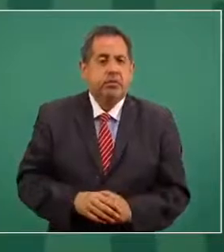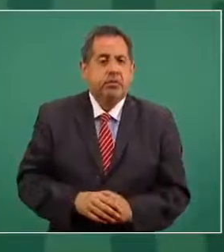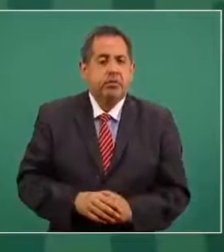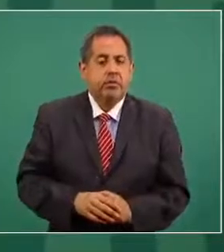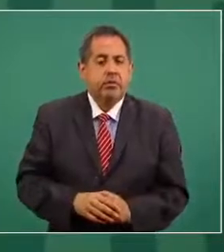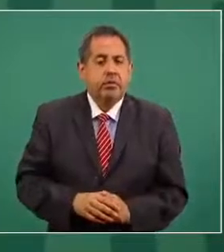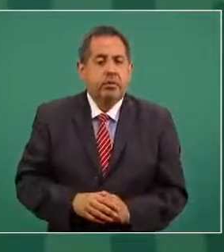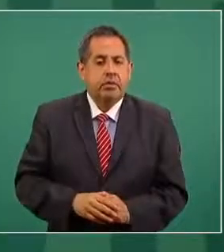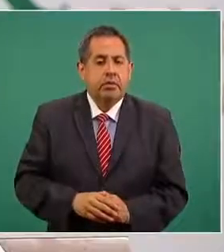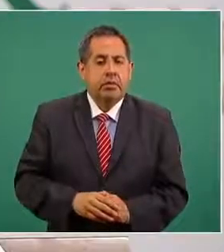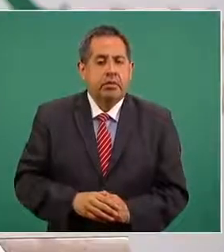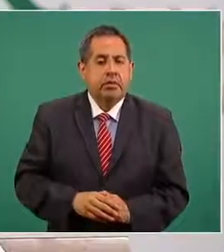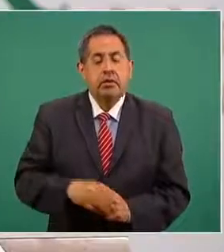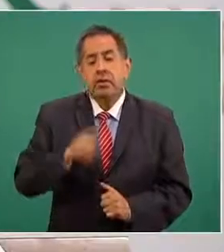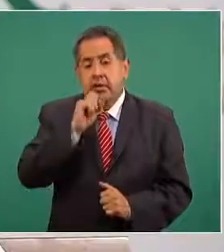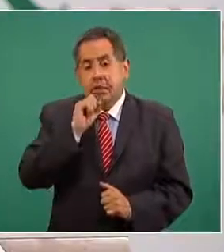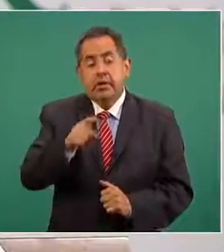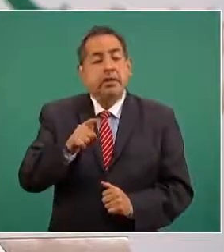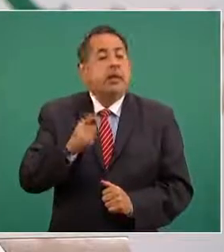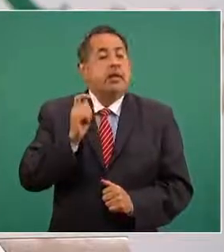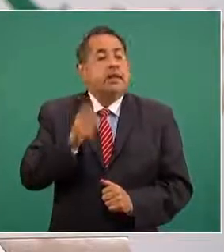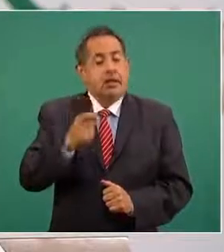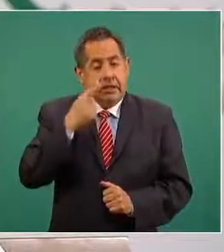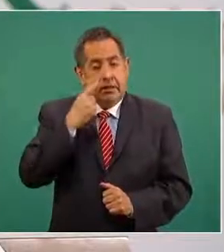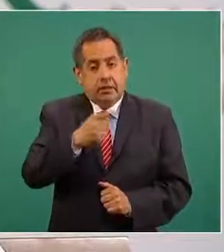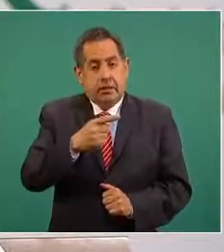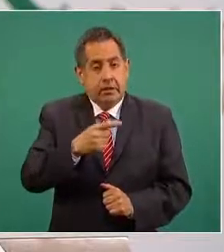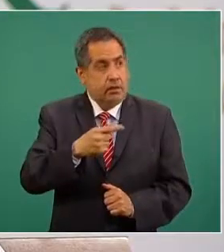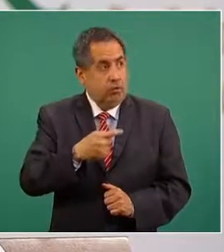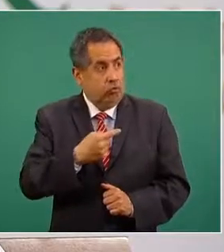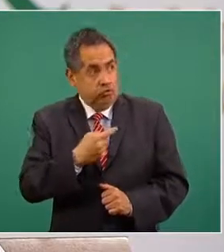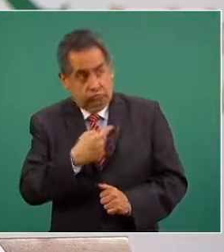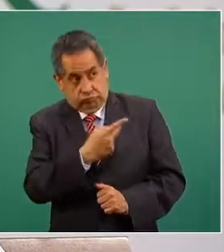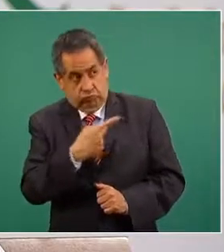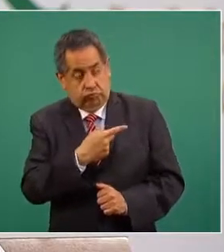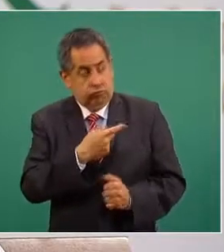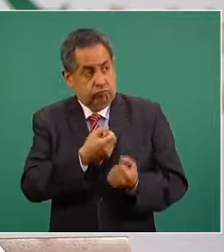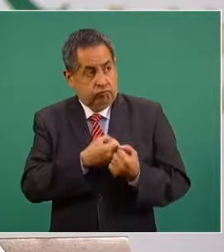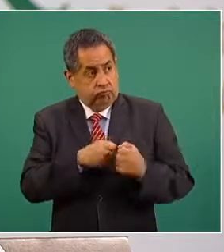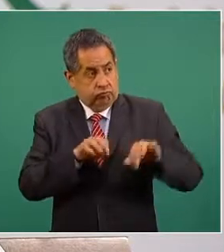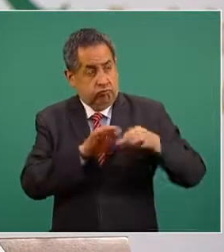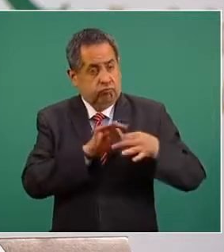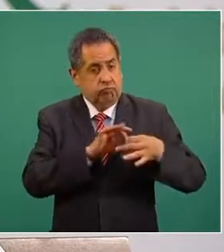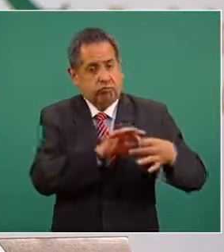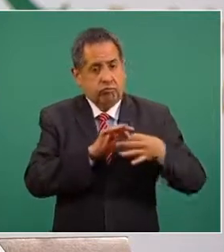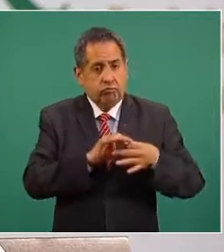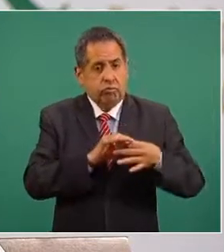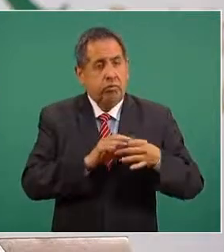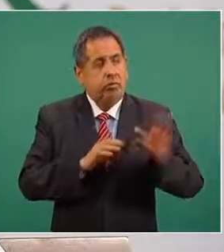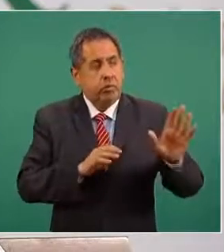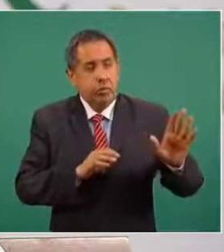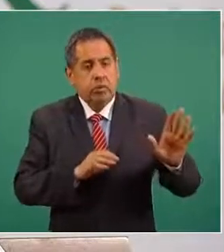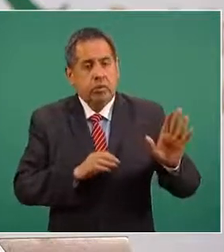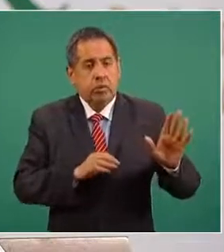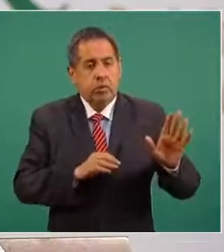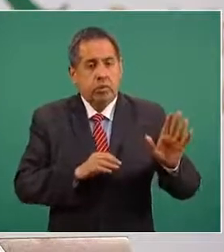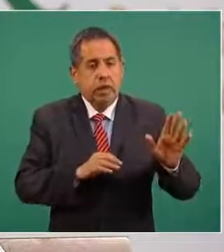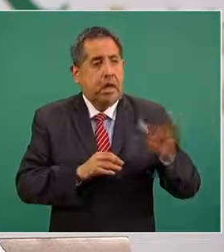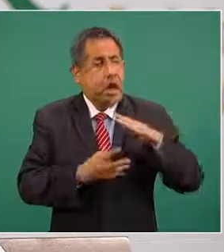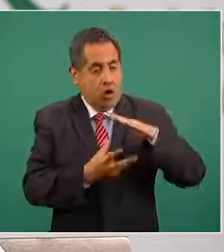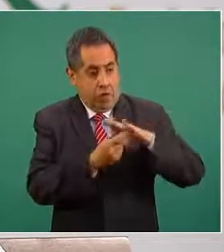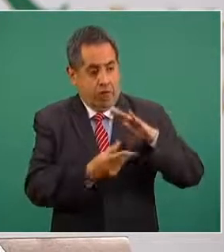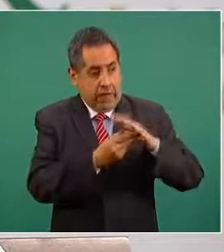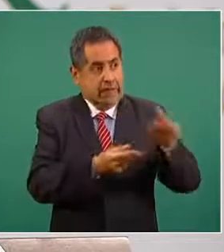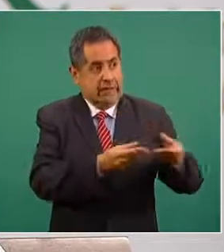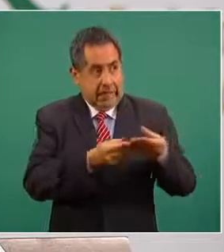Bueno, pero también es una muestra de confianza de México, porque asumimos que lo que me estás mandando